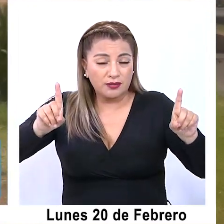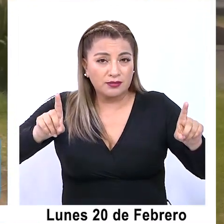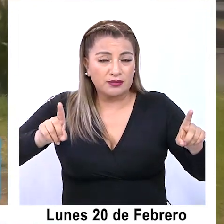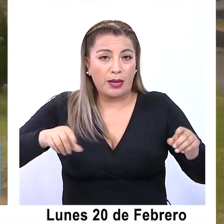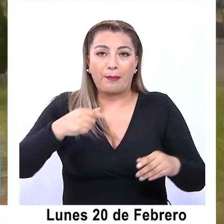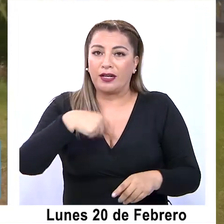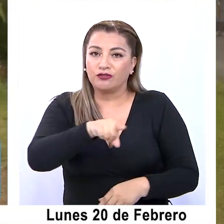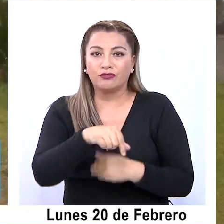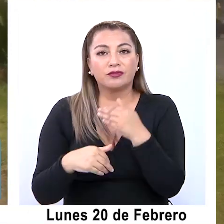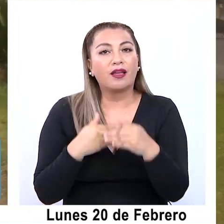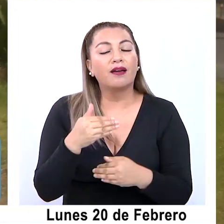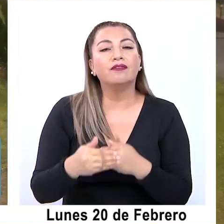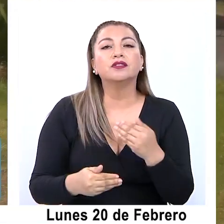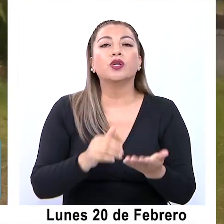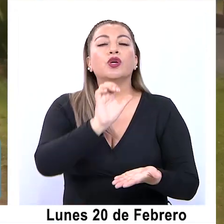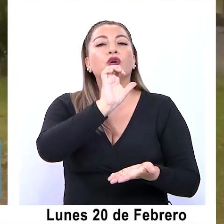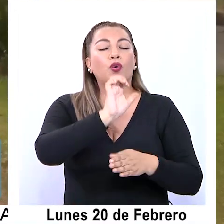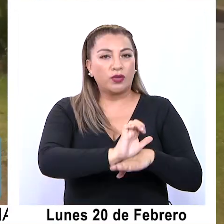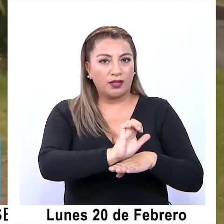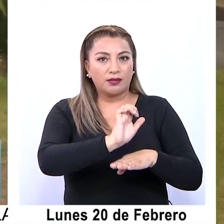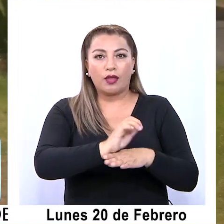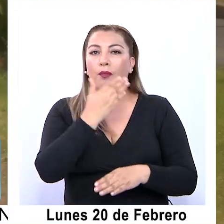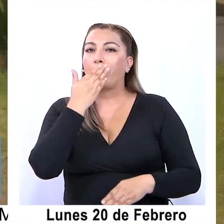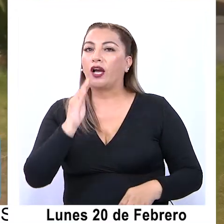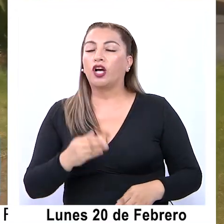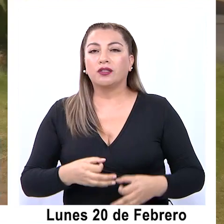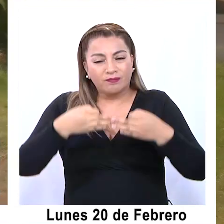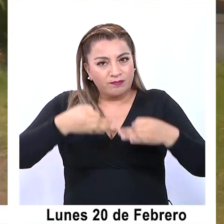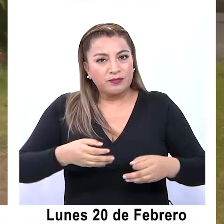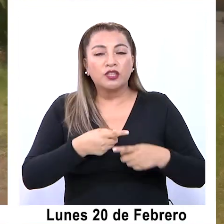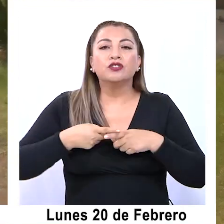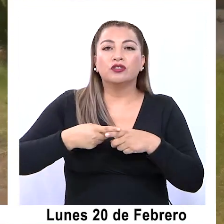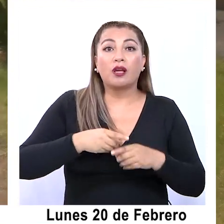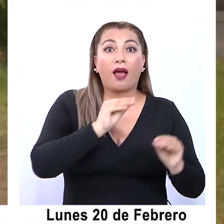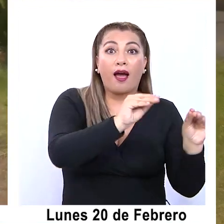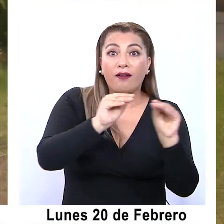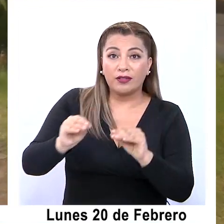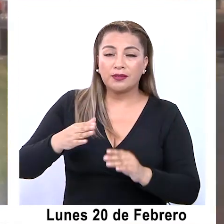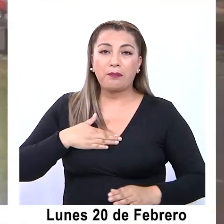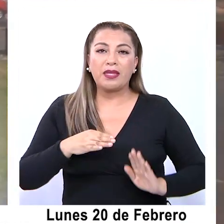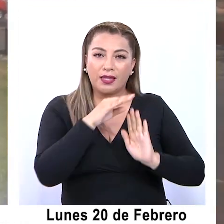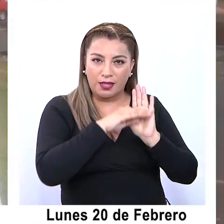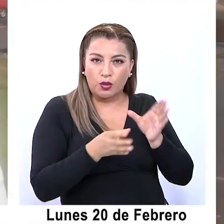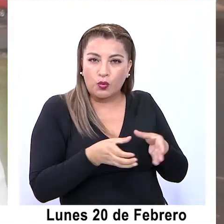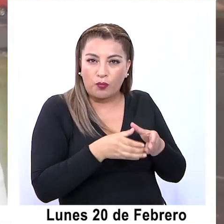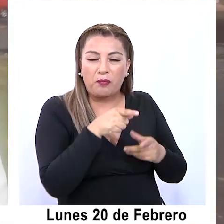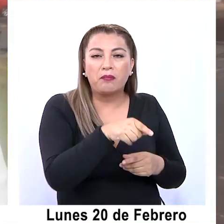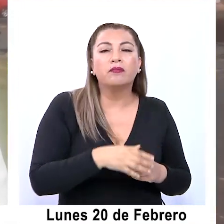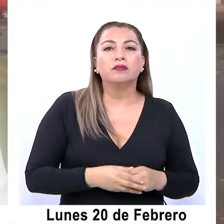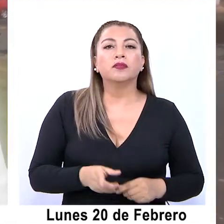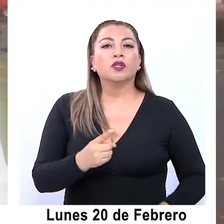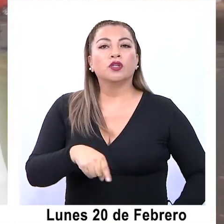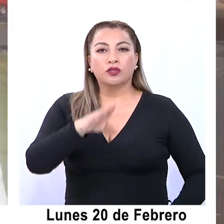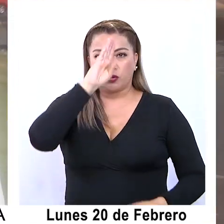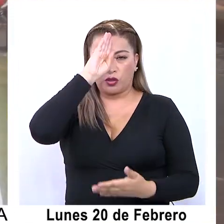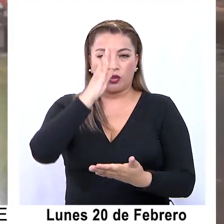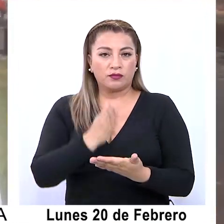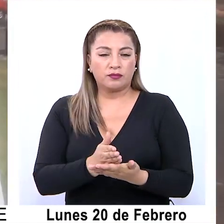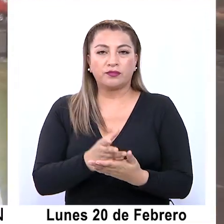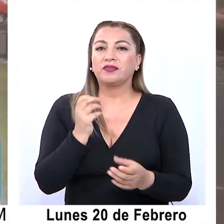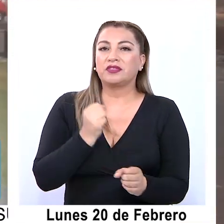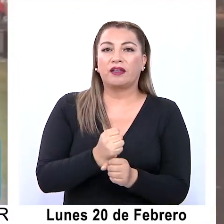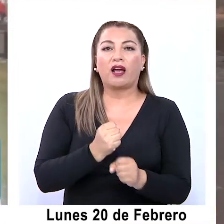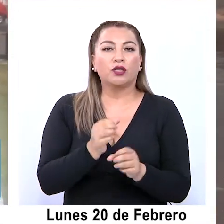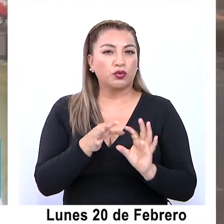modificar y avanzar en un Estado con mejores garantías sociales, este es el llamado que tiene nuestra lista. Hemos decidido a trabajar